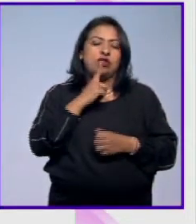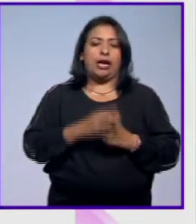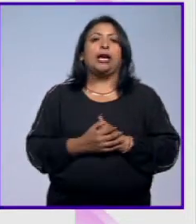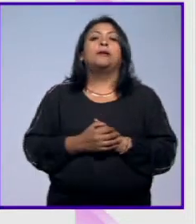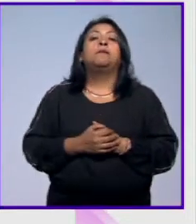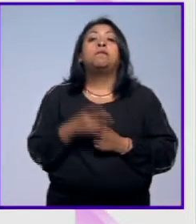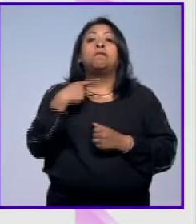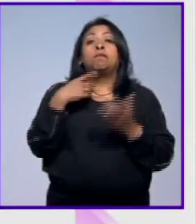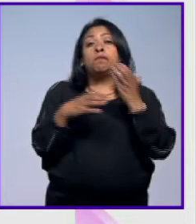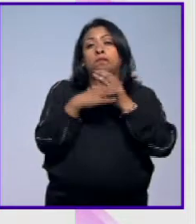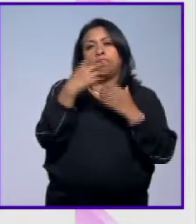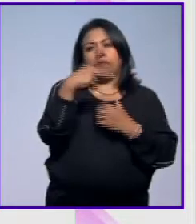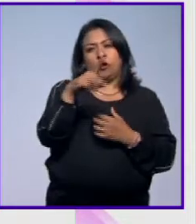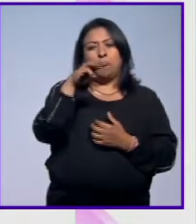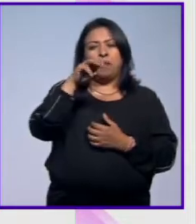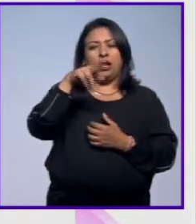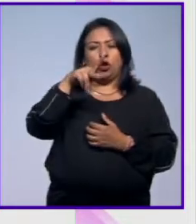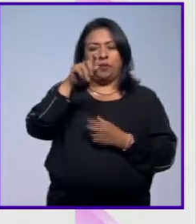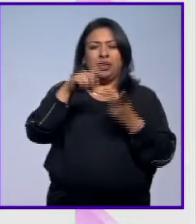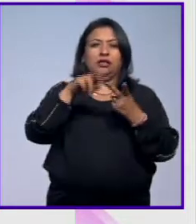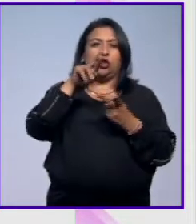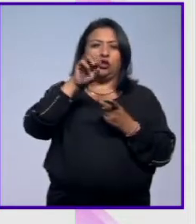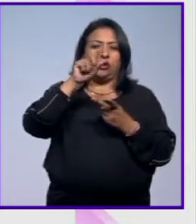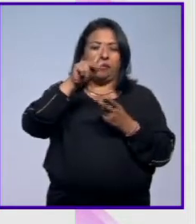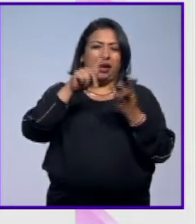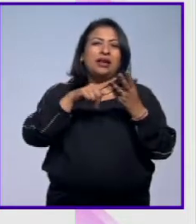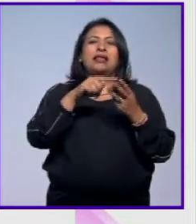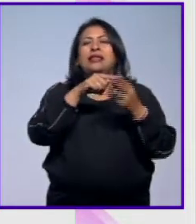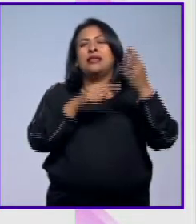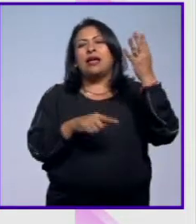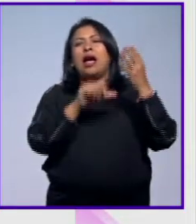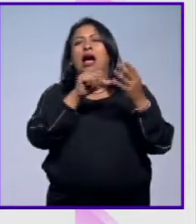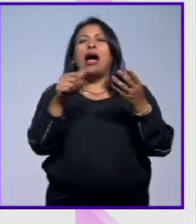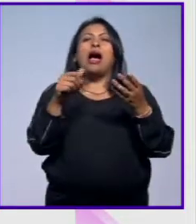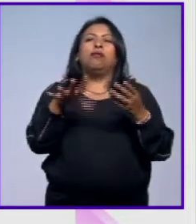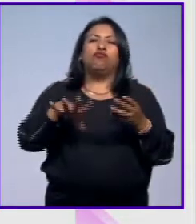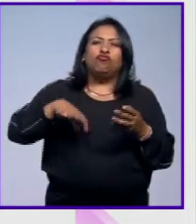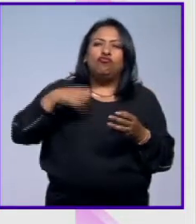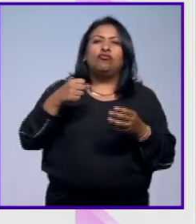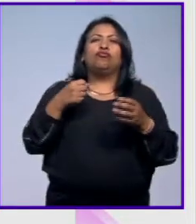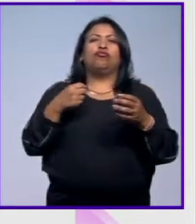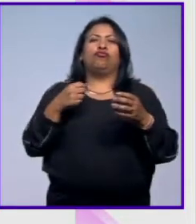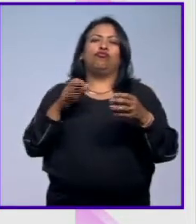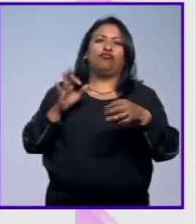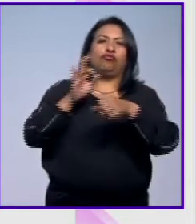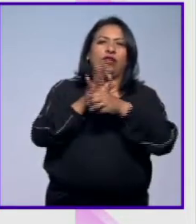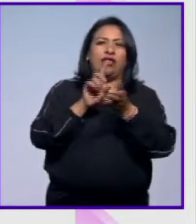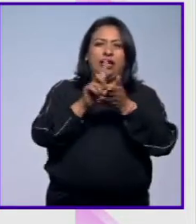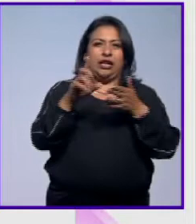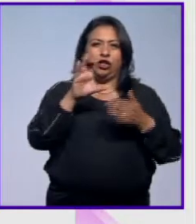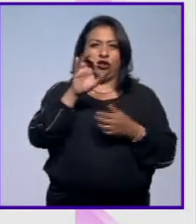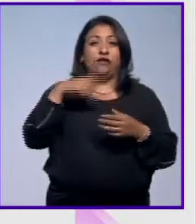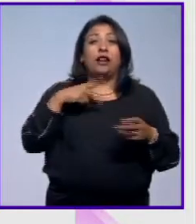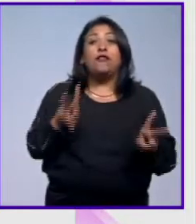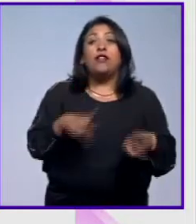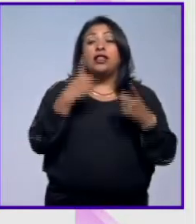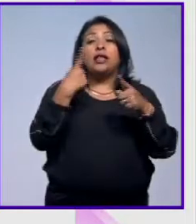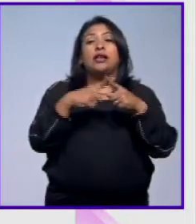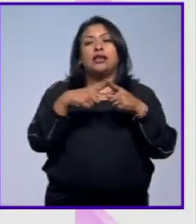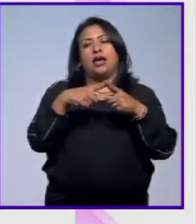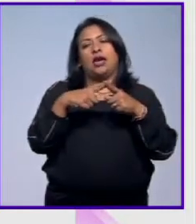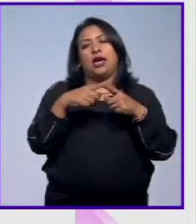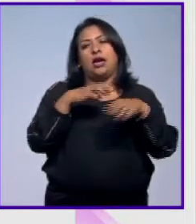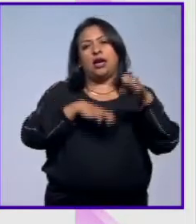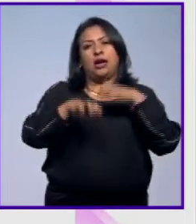objetos personales de Malcolm X Rosa Parks y otros íconos de la lucha por los derechos civiles serán puestos en subasta por la compañía